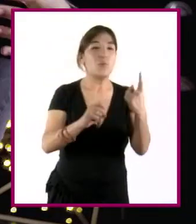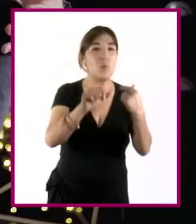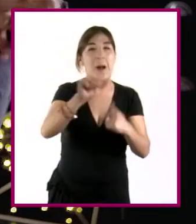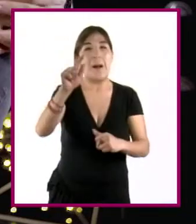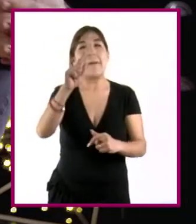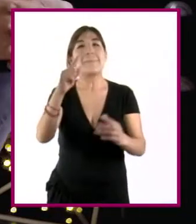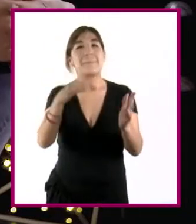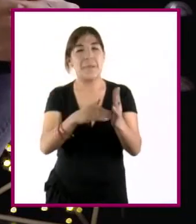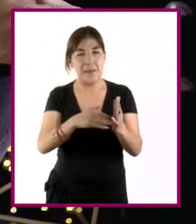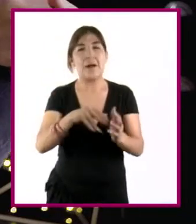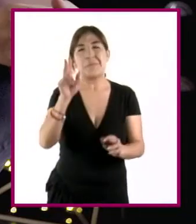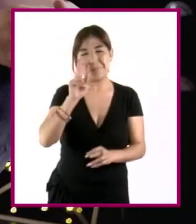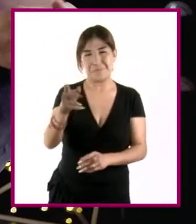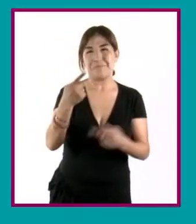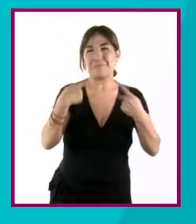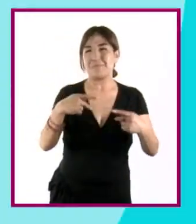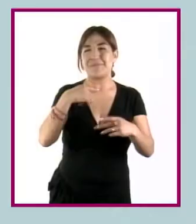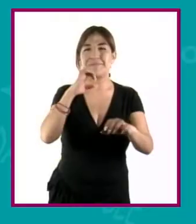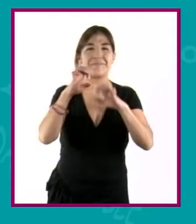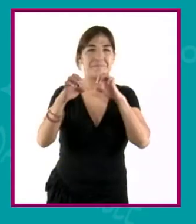cápsula con nuestro invitado especialista.